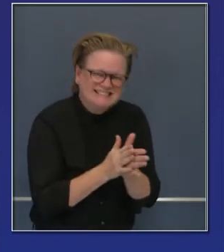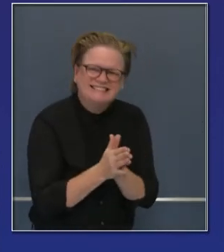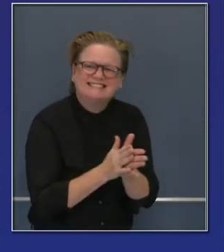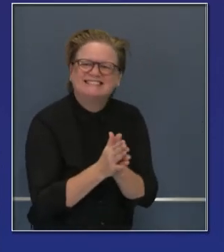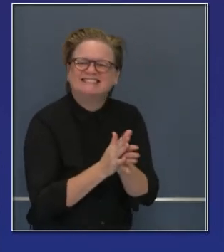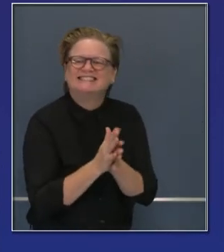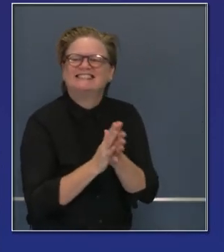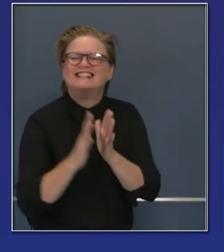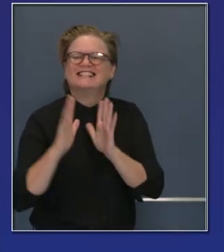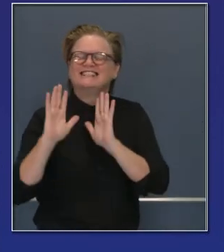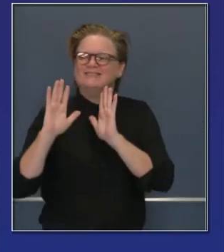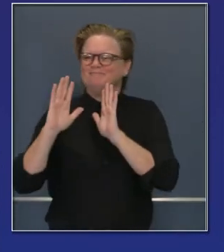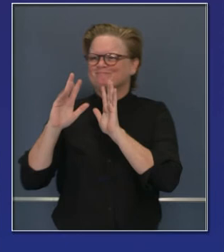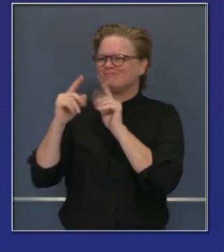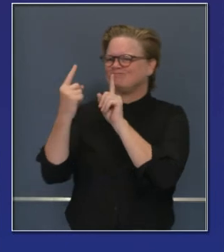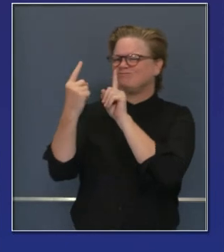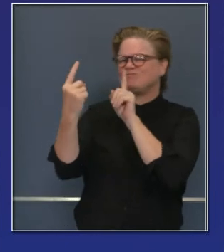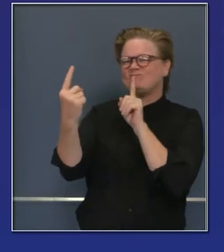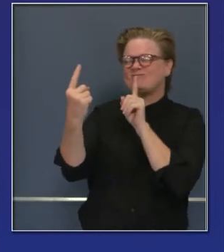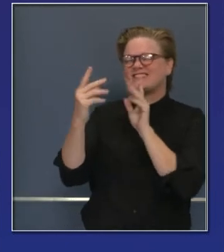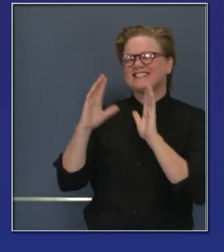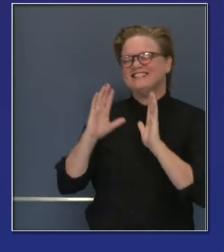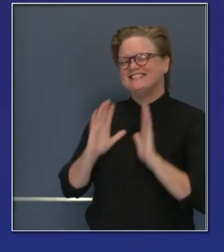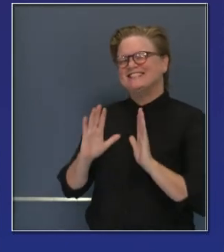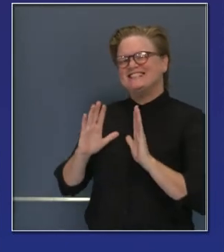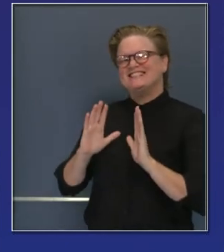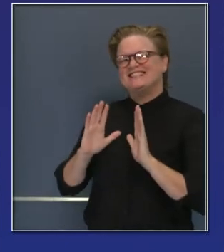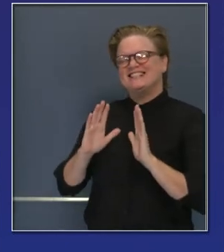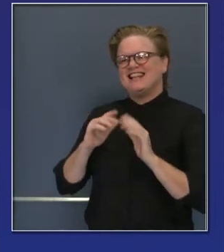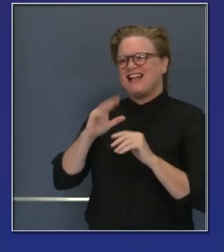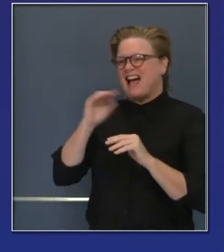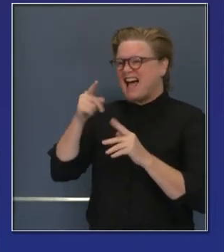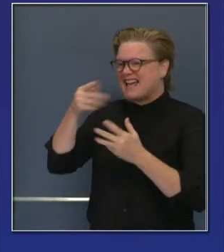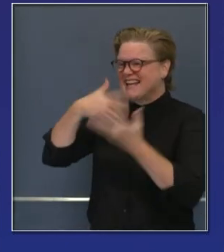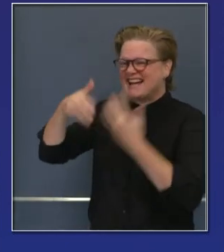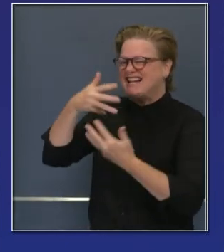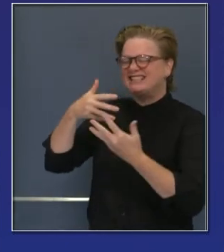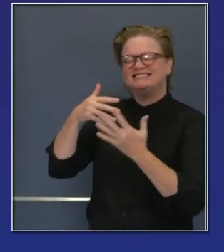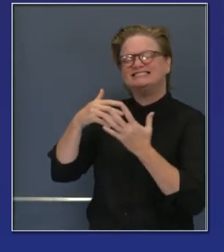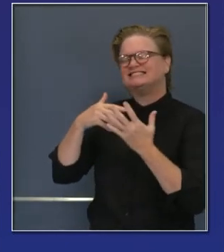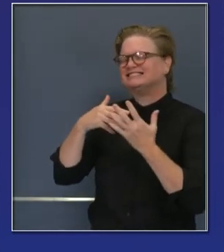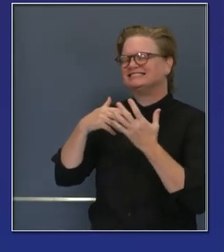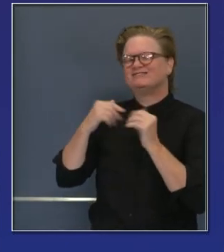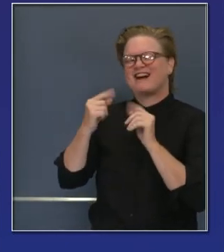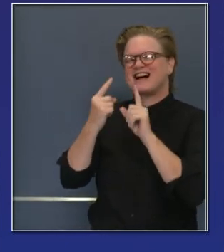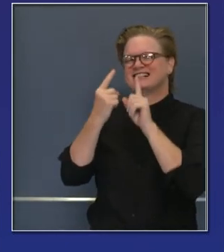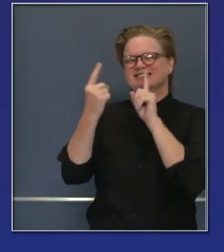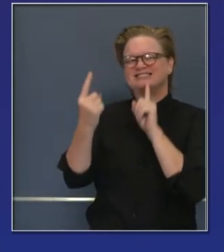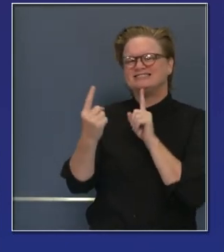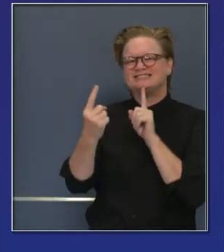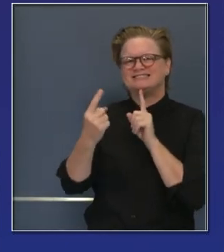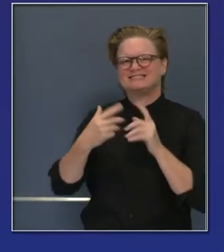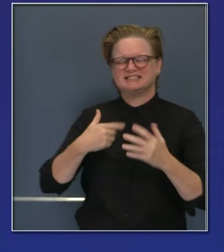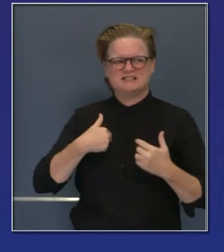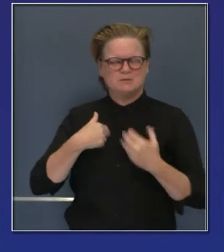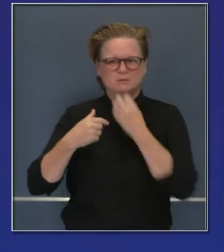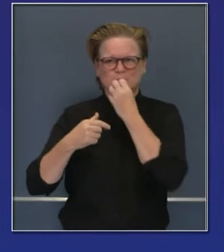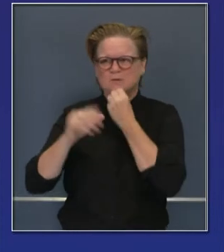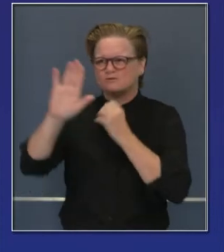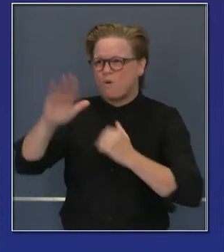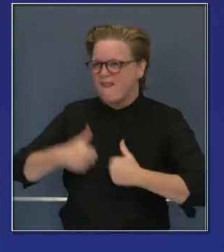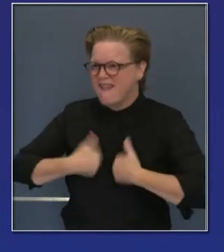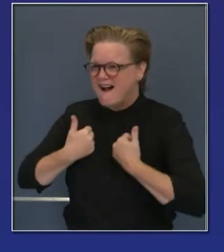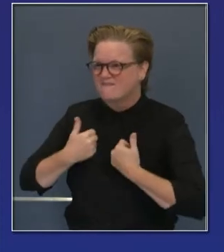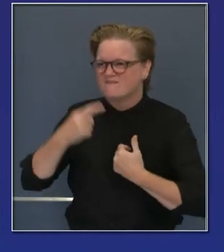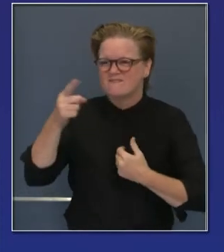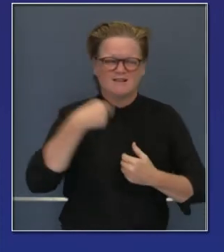reducir el entremezclarse con otras personas. Manteniendo su casa solo con familiares en